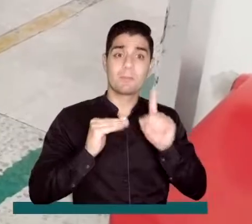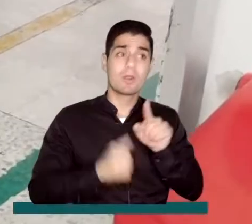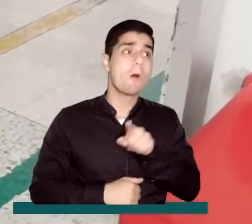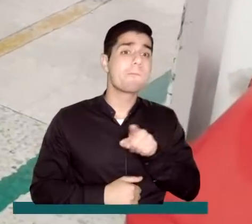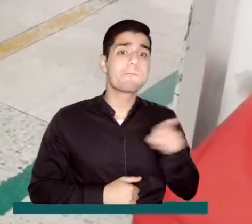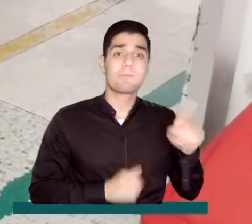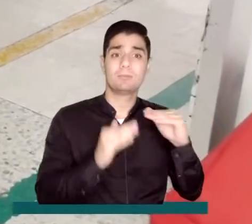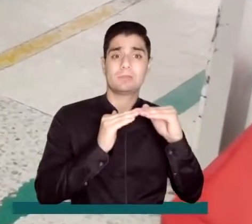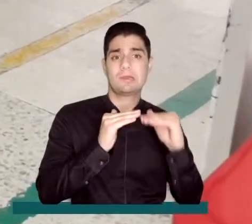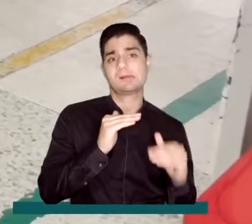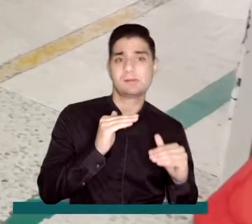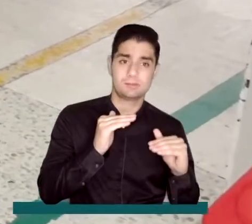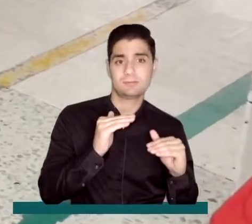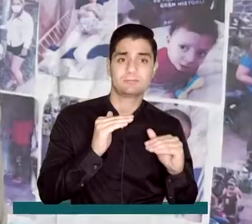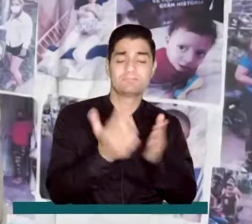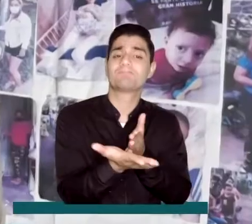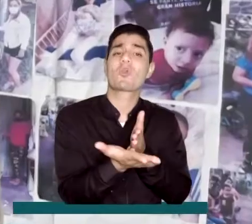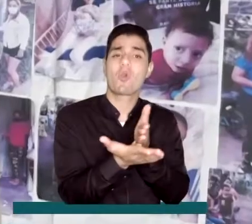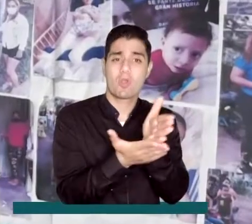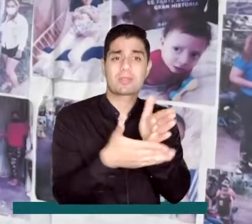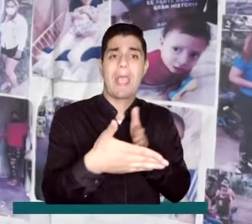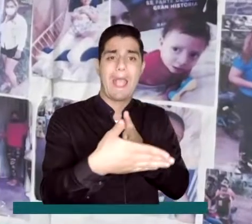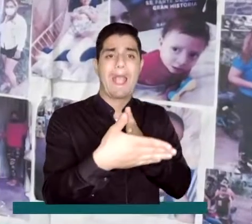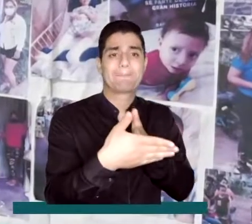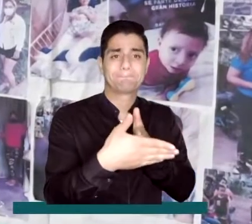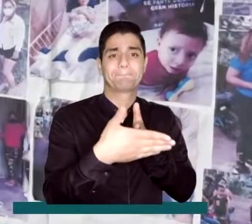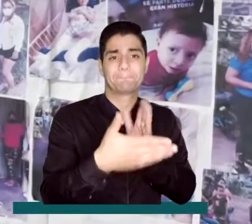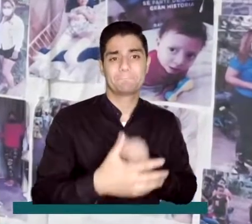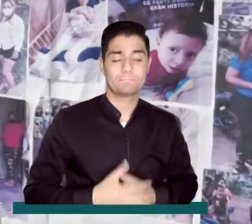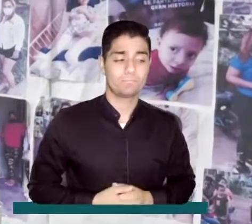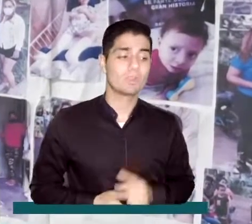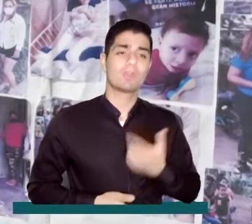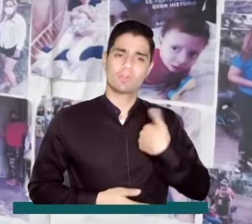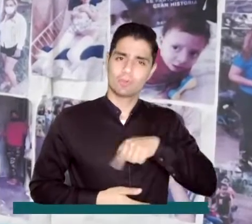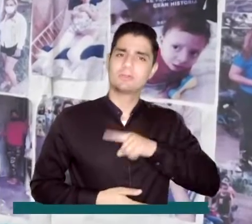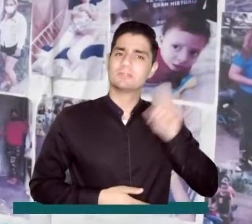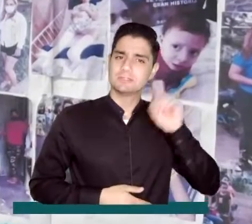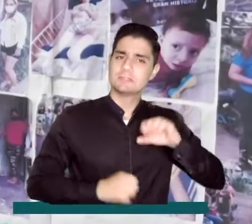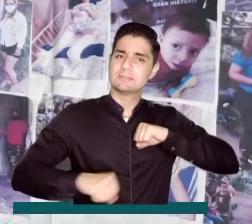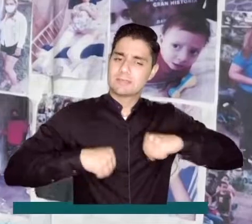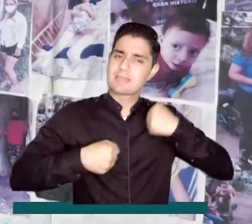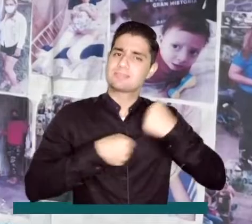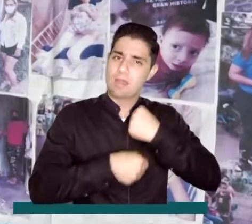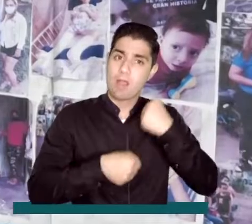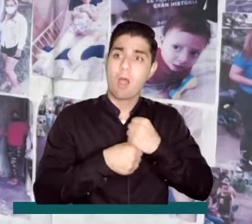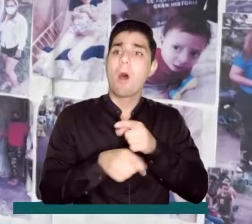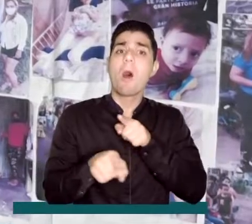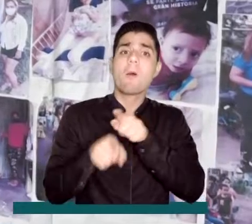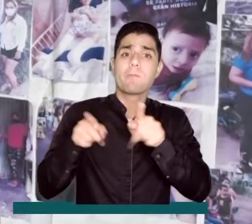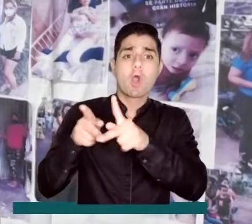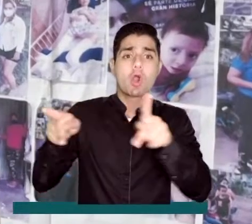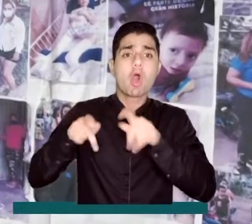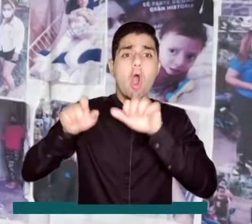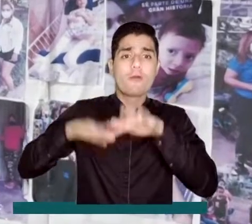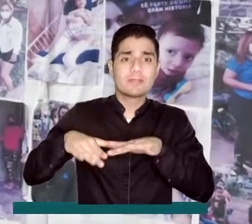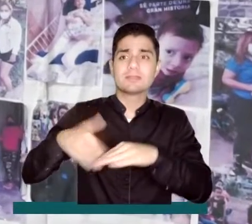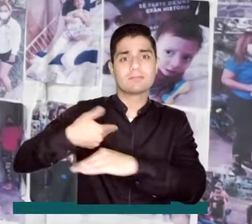brechas y cientos de limitantes. Hemos venido haciendo un auto trabajo y a nuestras oficinas han llegado diferentes